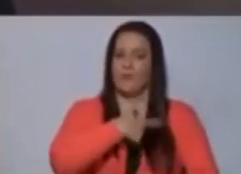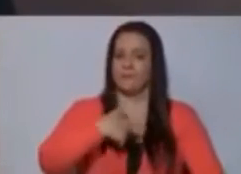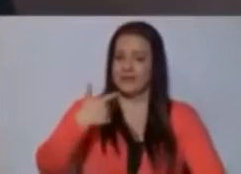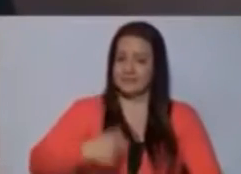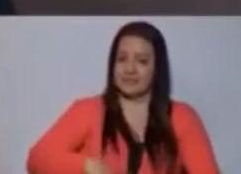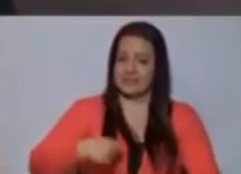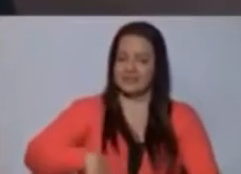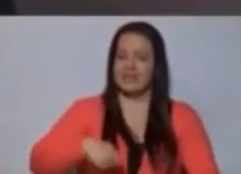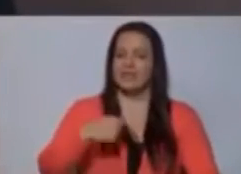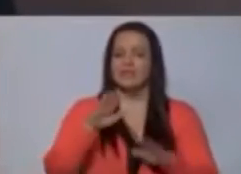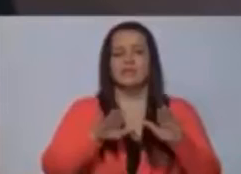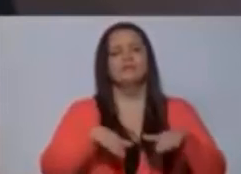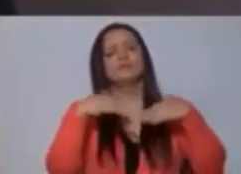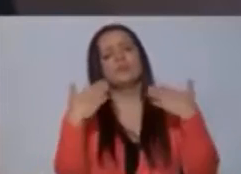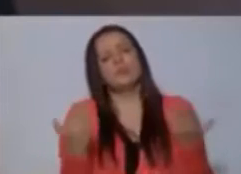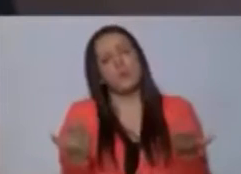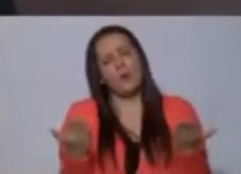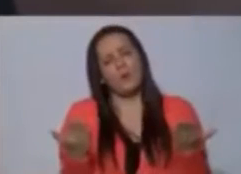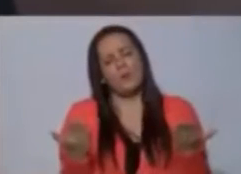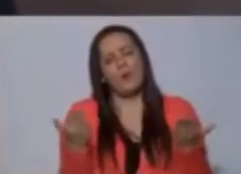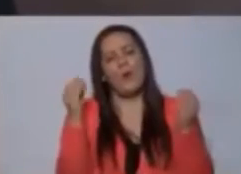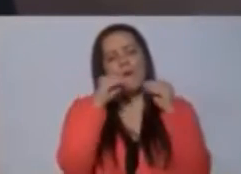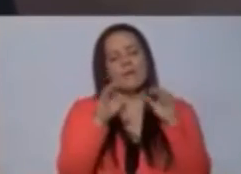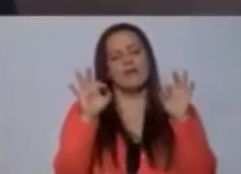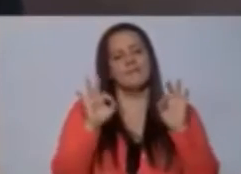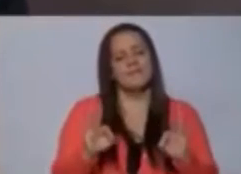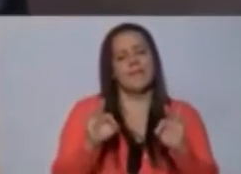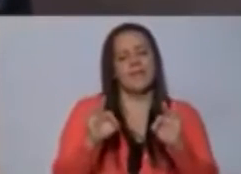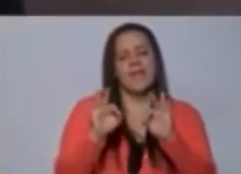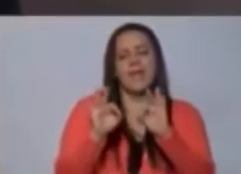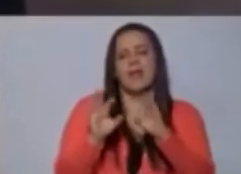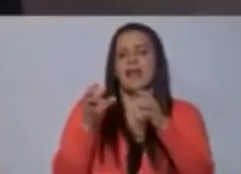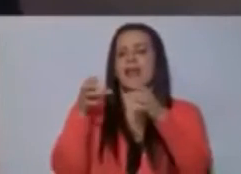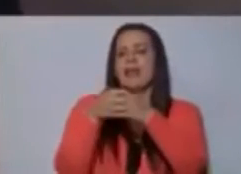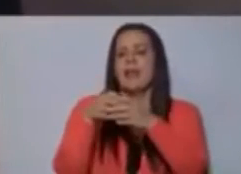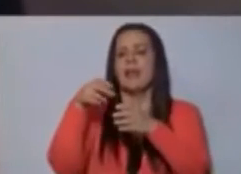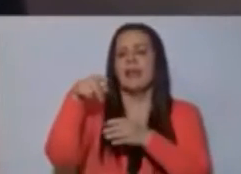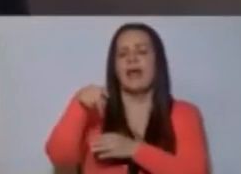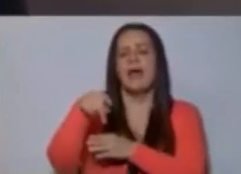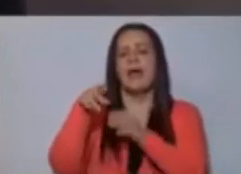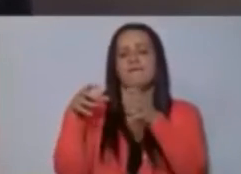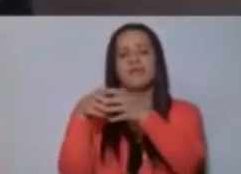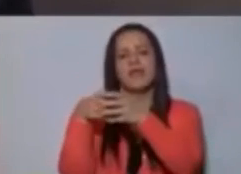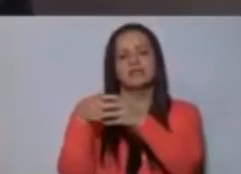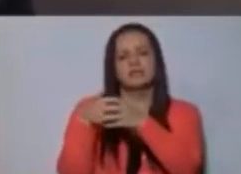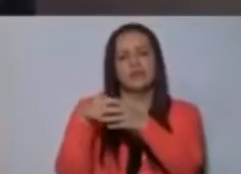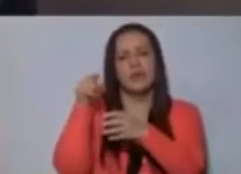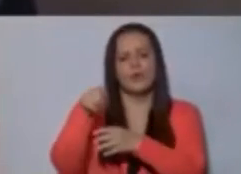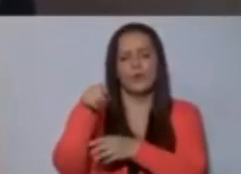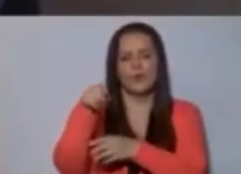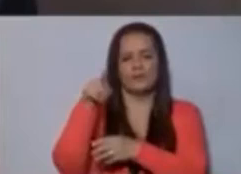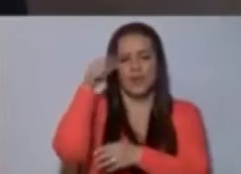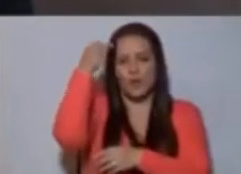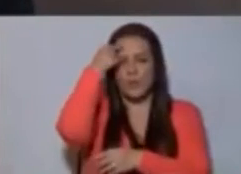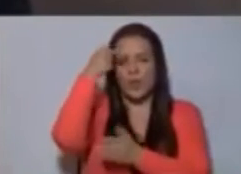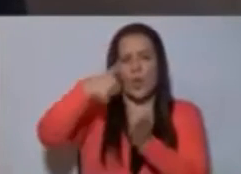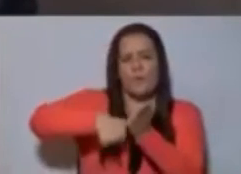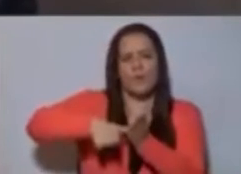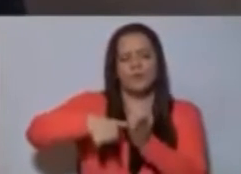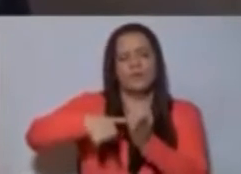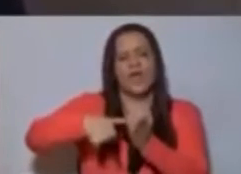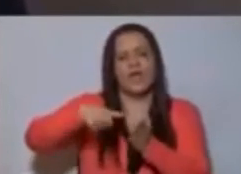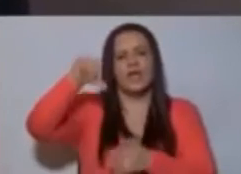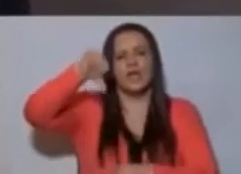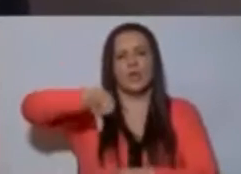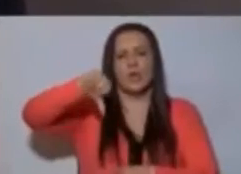cómo más bien la fracción de gobierno vota en contra presupuestos, como fue el caso del